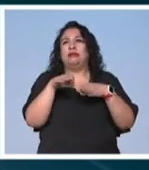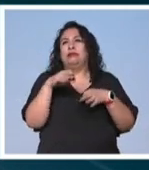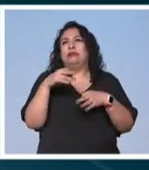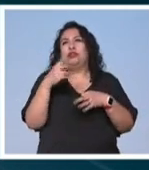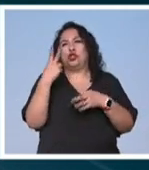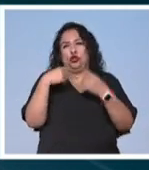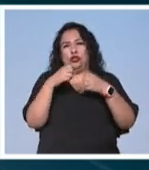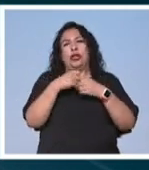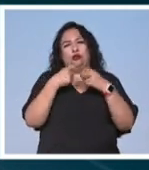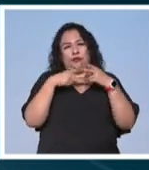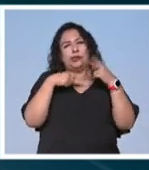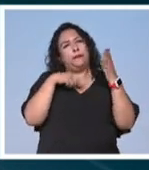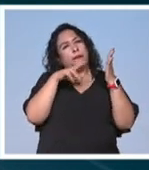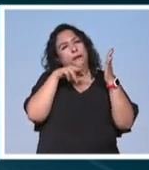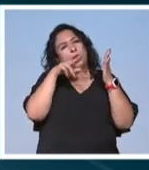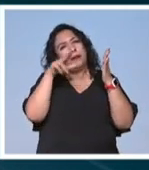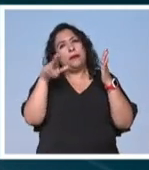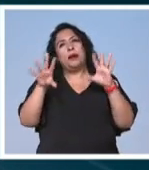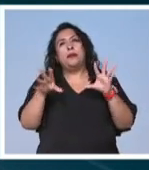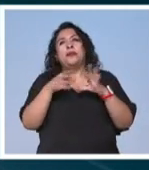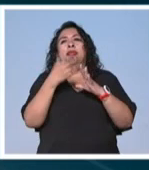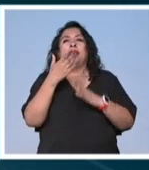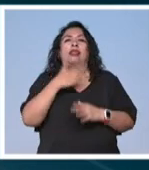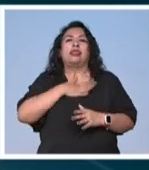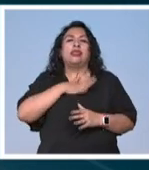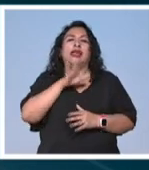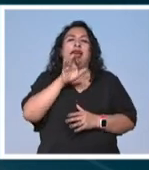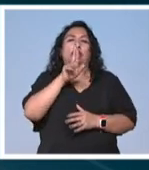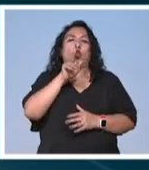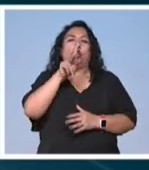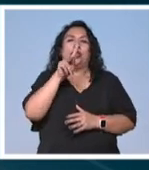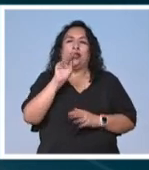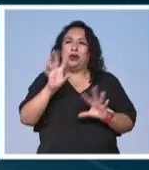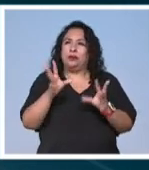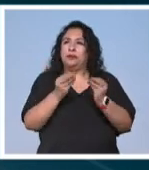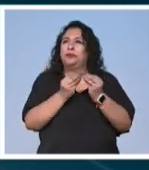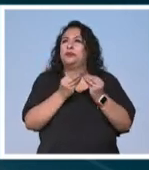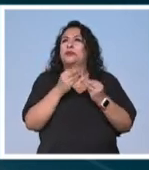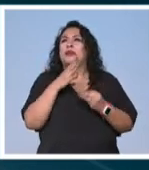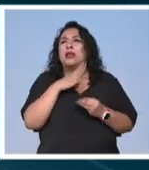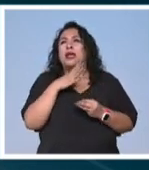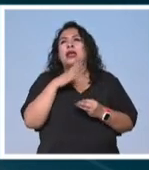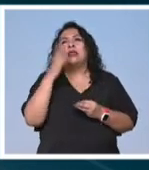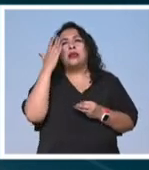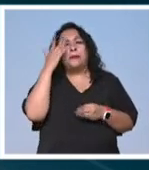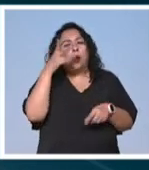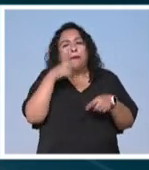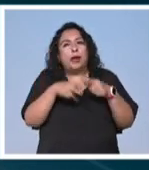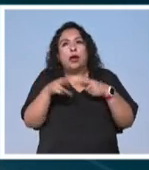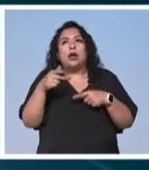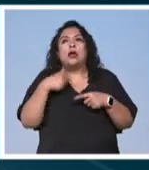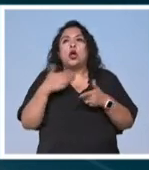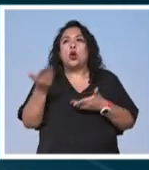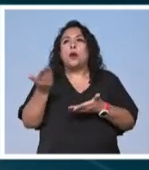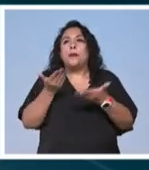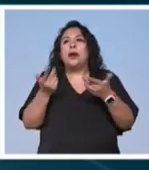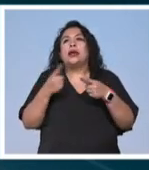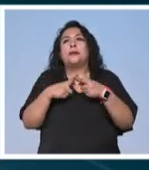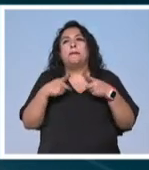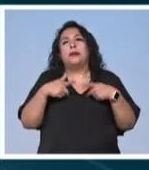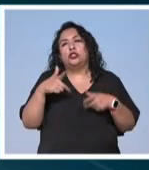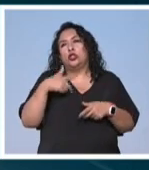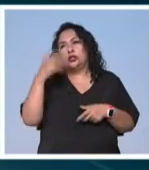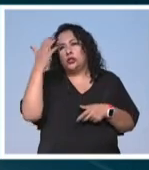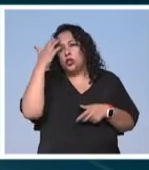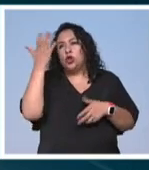hace dos años es una serie erótica que se conforma por momentos que me comparten conocidos